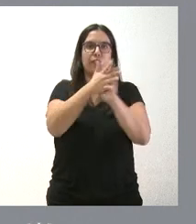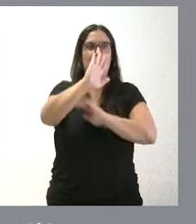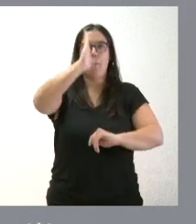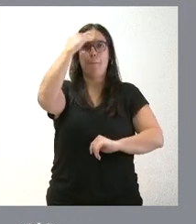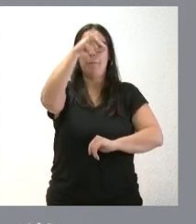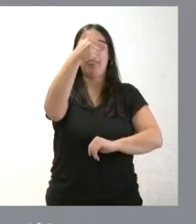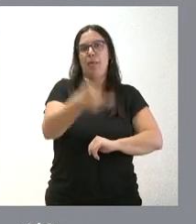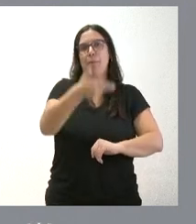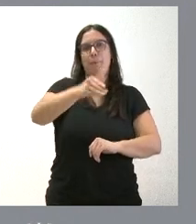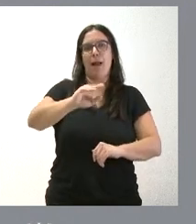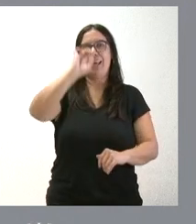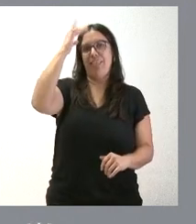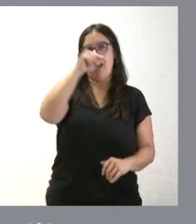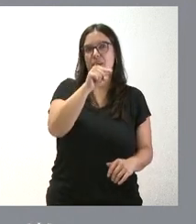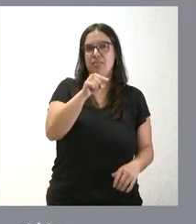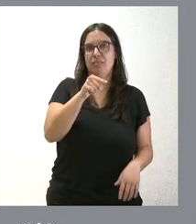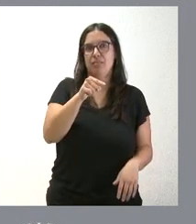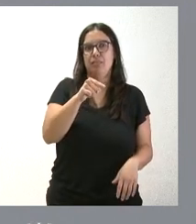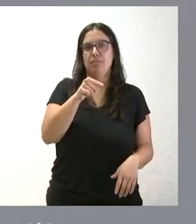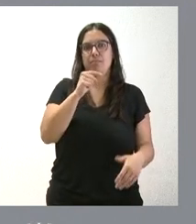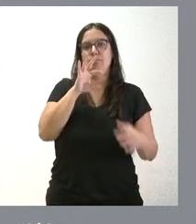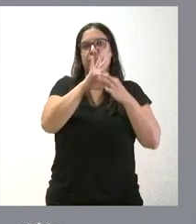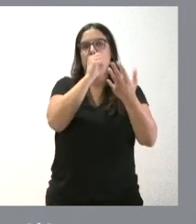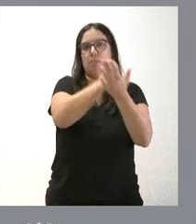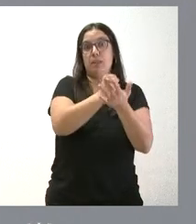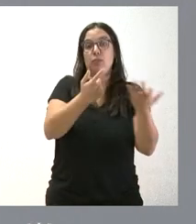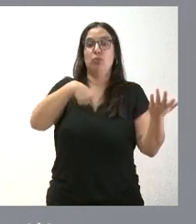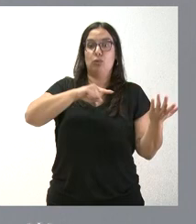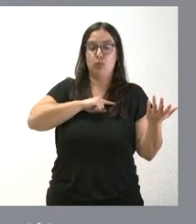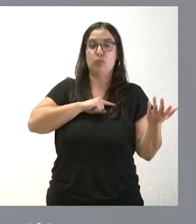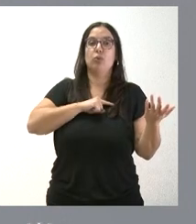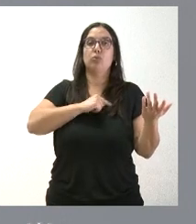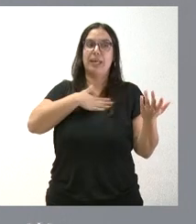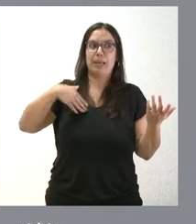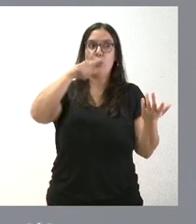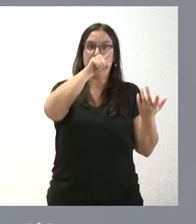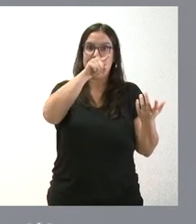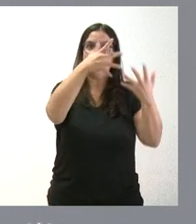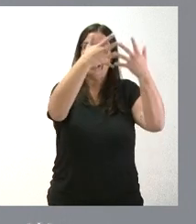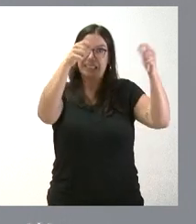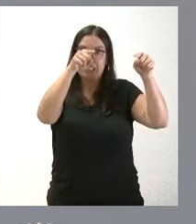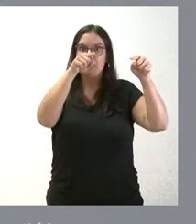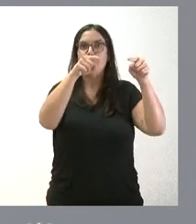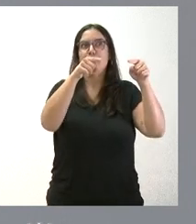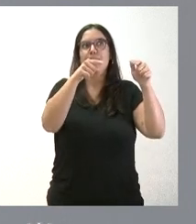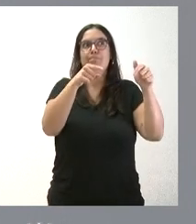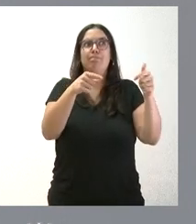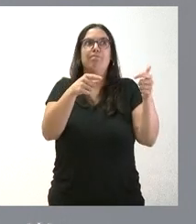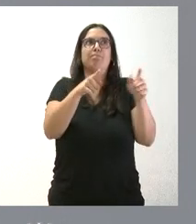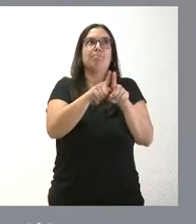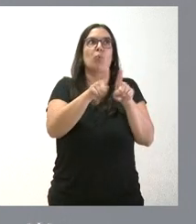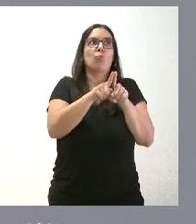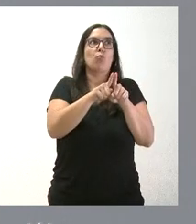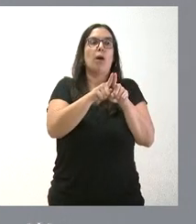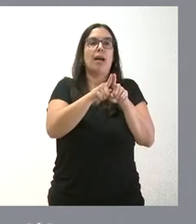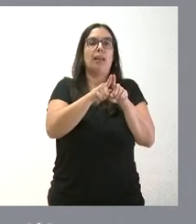de la idea de esa marca. Y eso, lógicamente, nuestra idea es darlo, digamos,